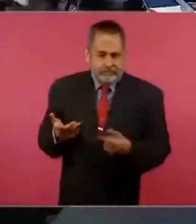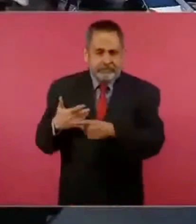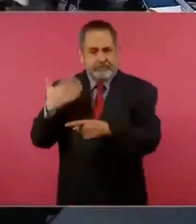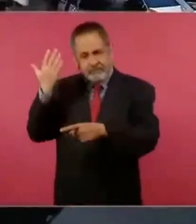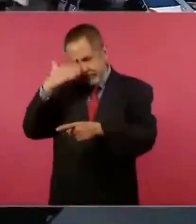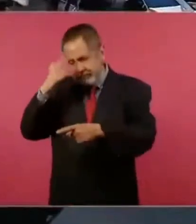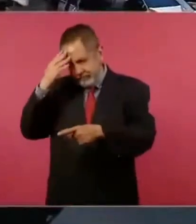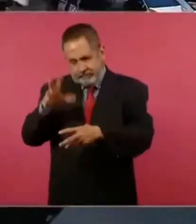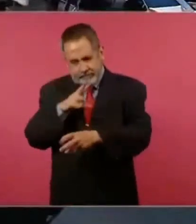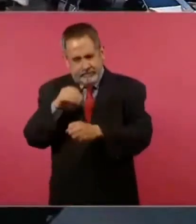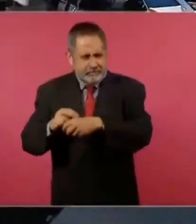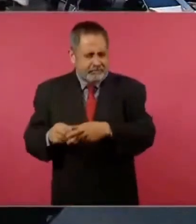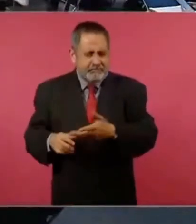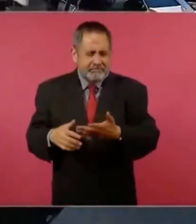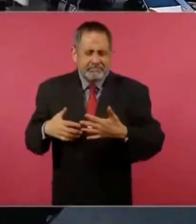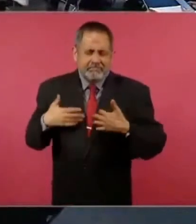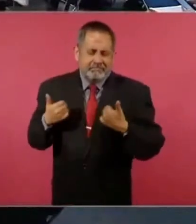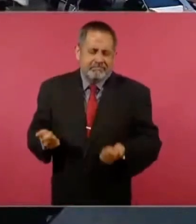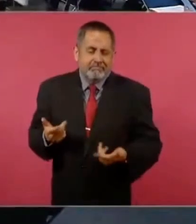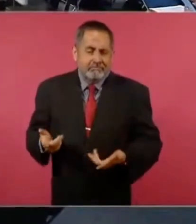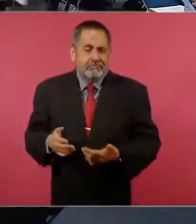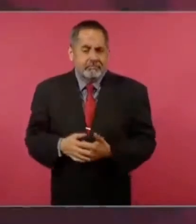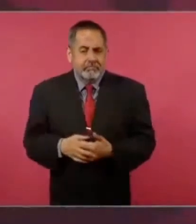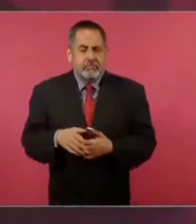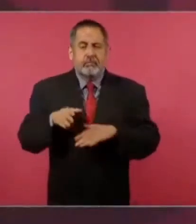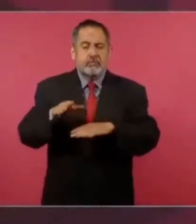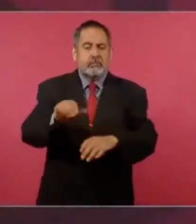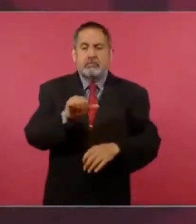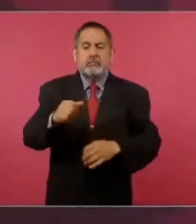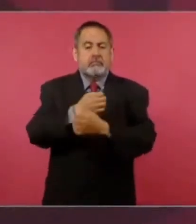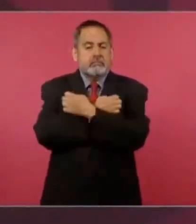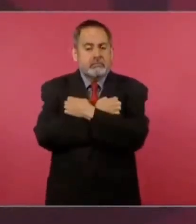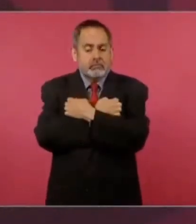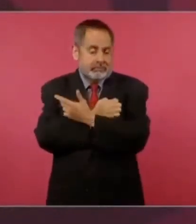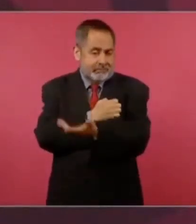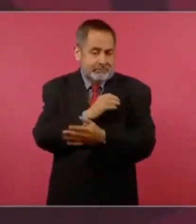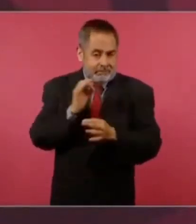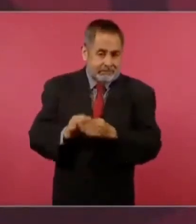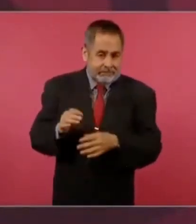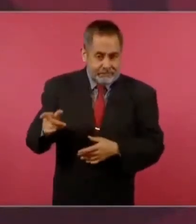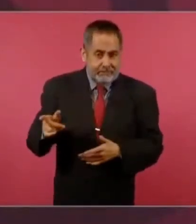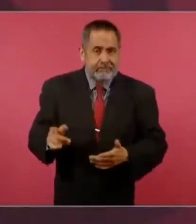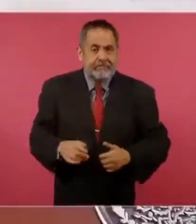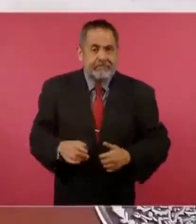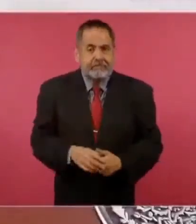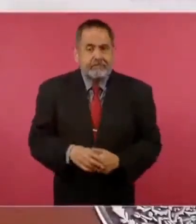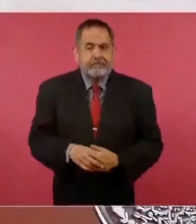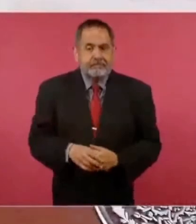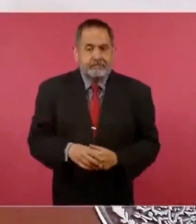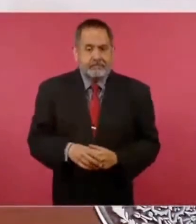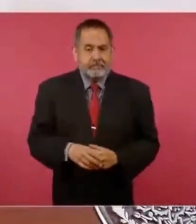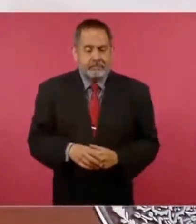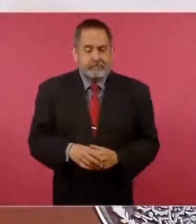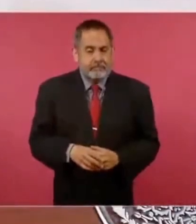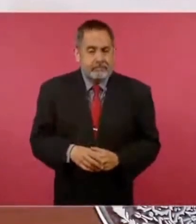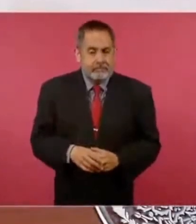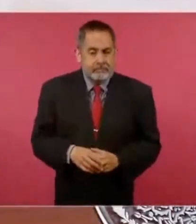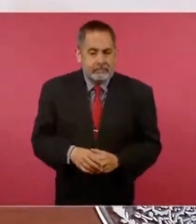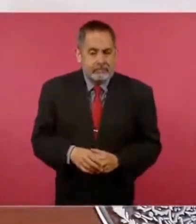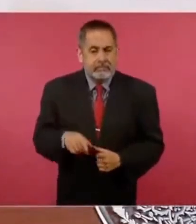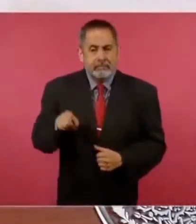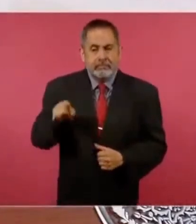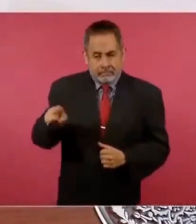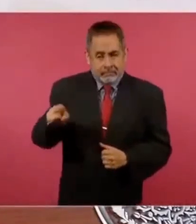de lo educativo si es